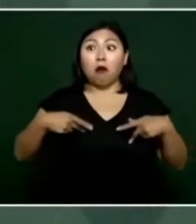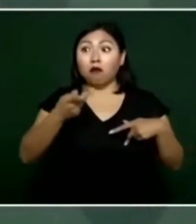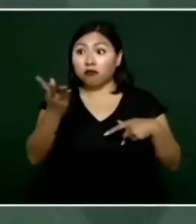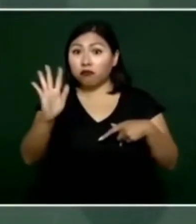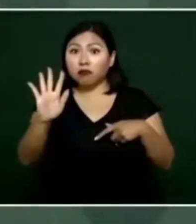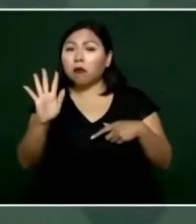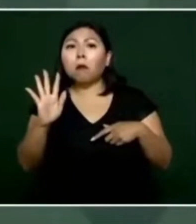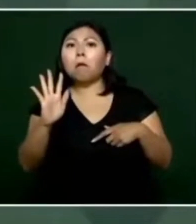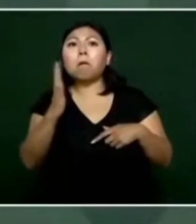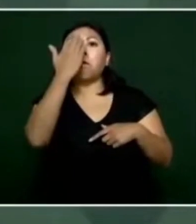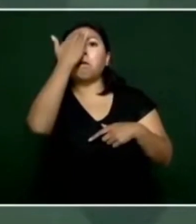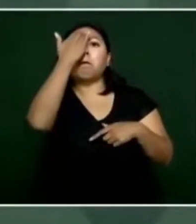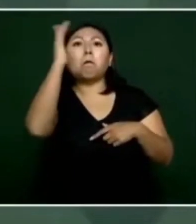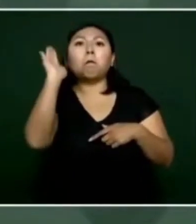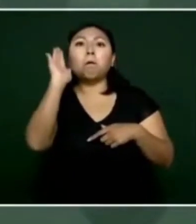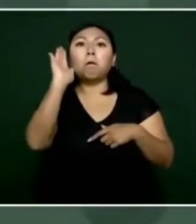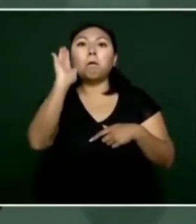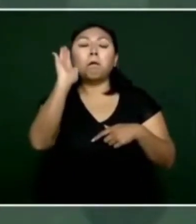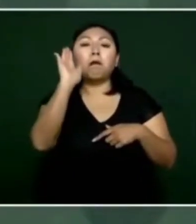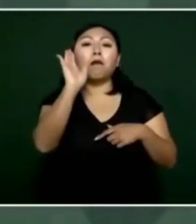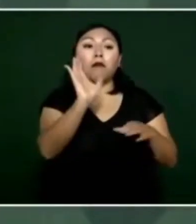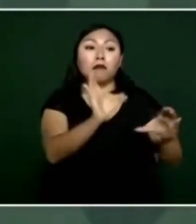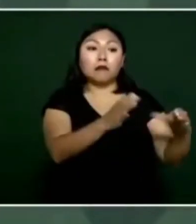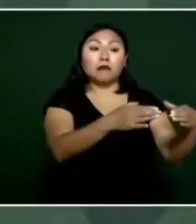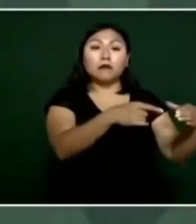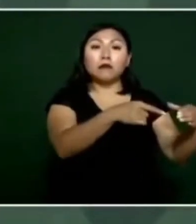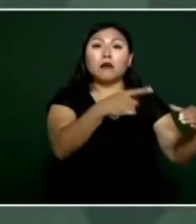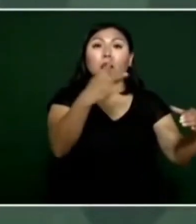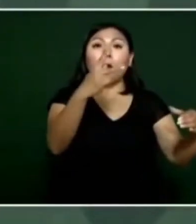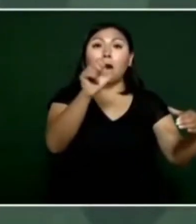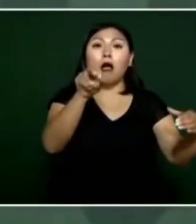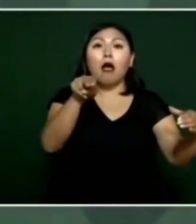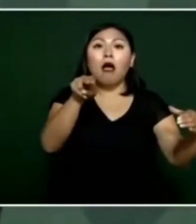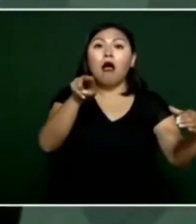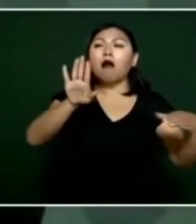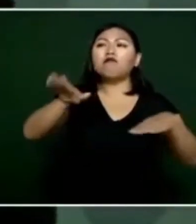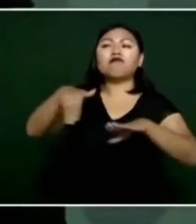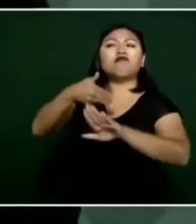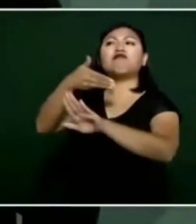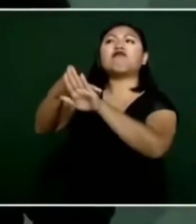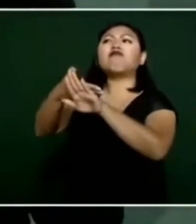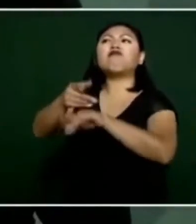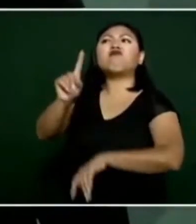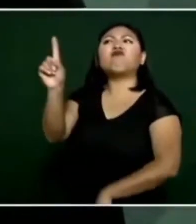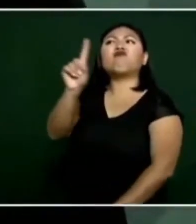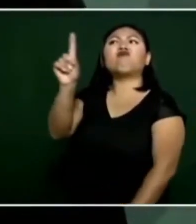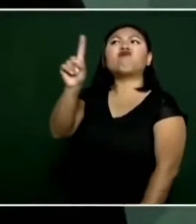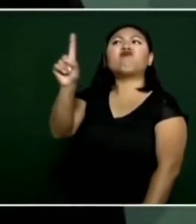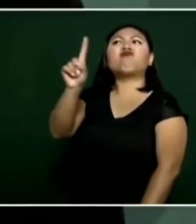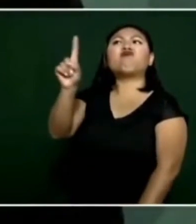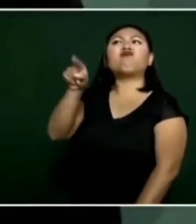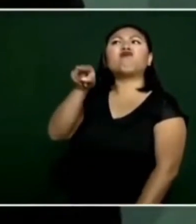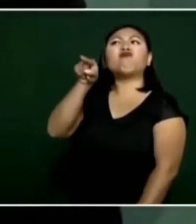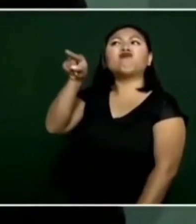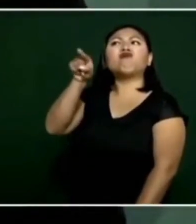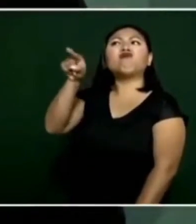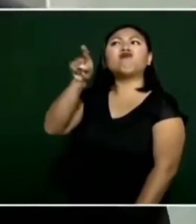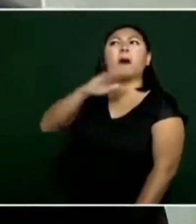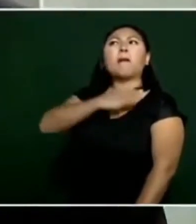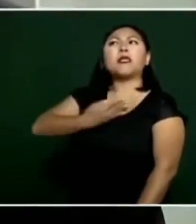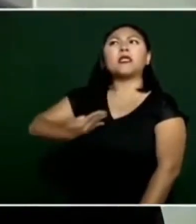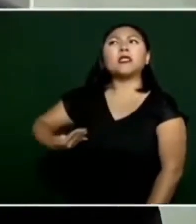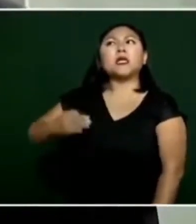pero crearon ese partido porque estaban en contra de la política del reparto